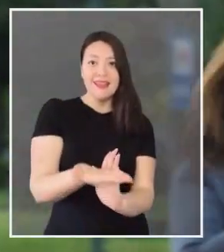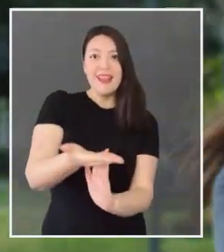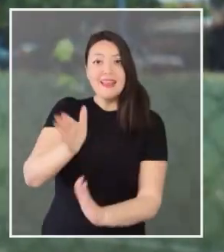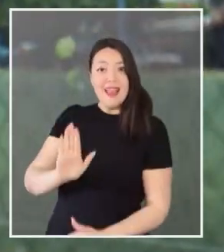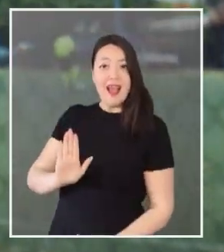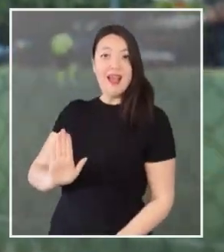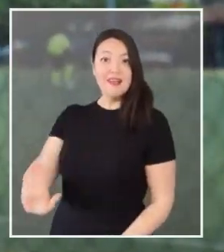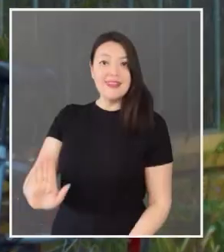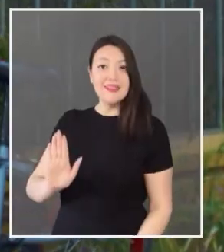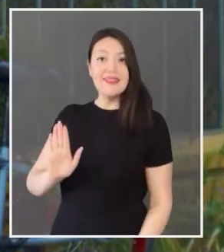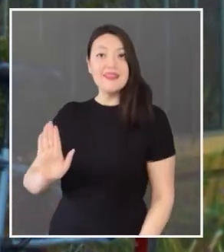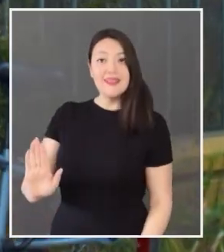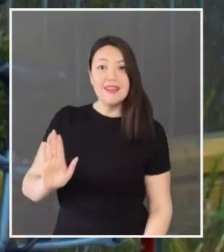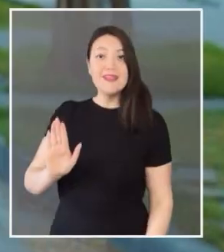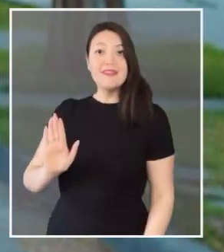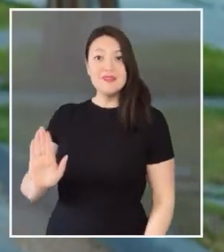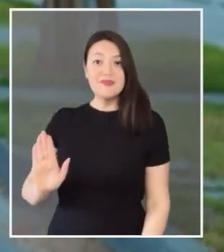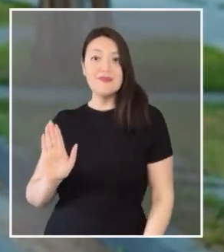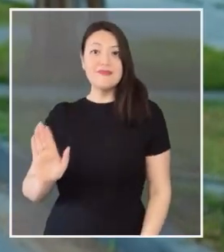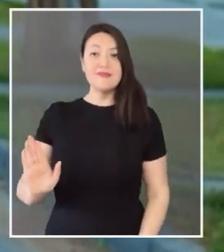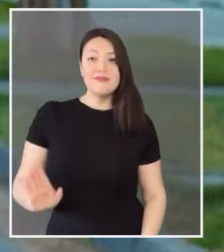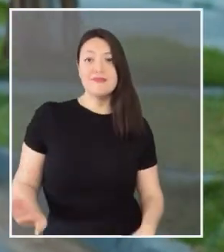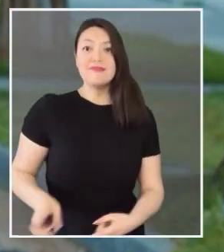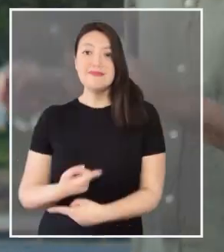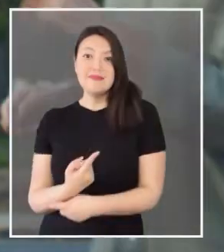Así, así, así